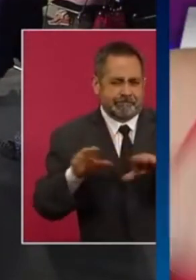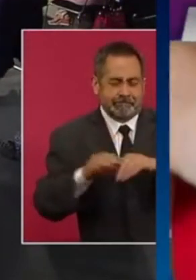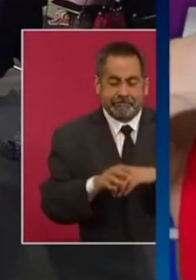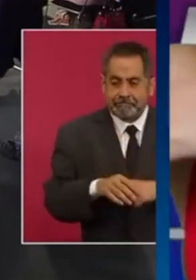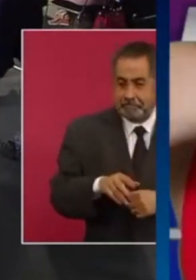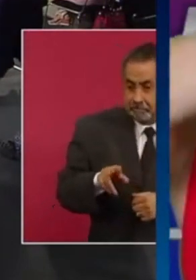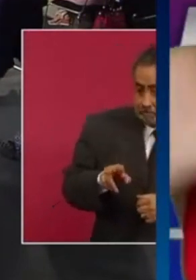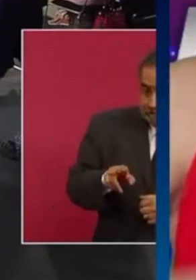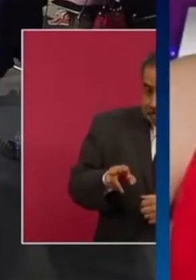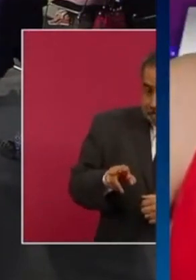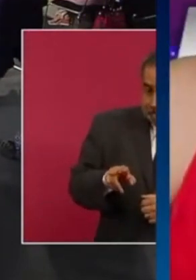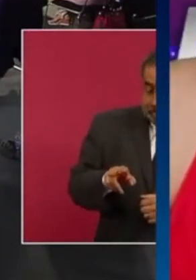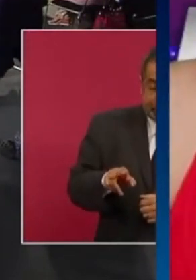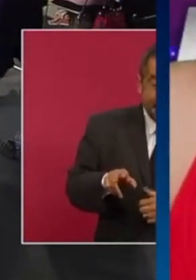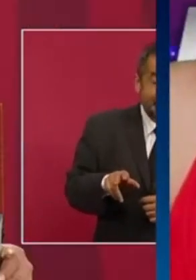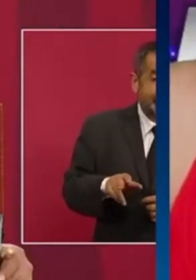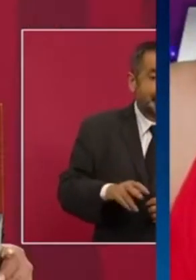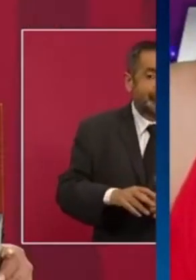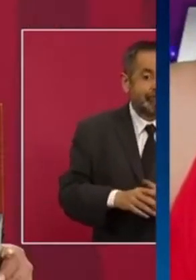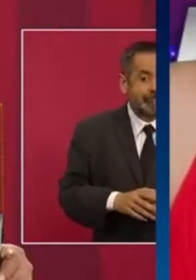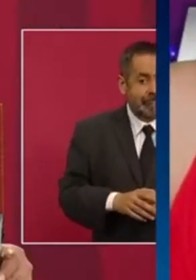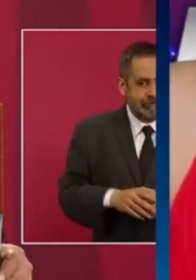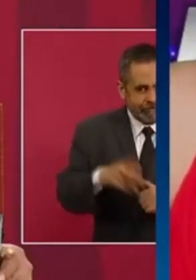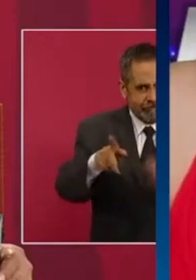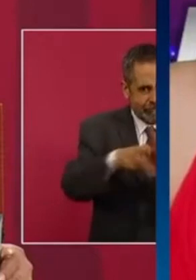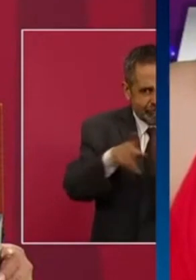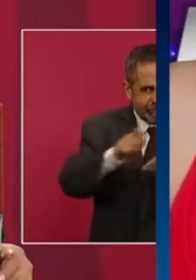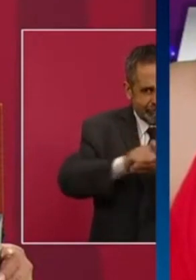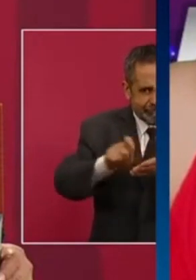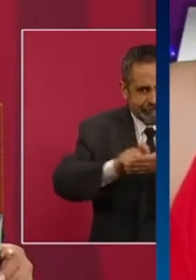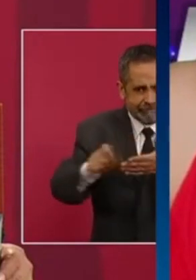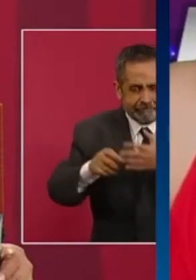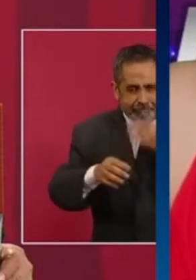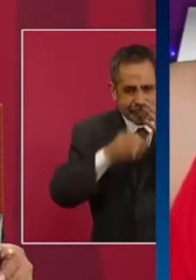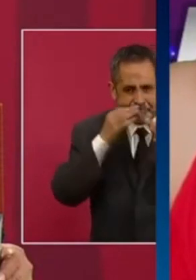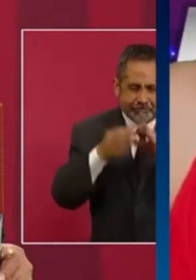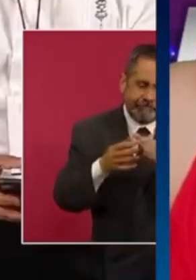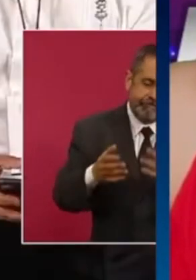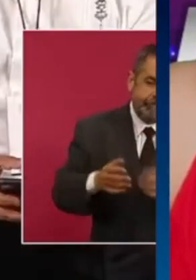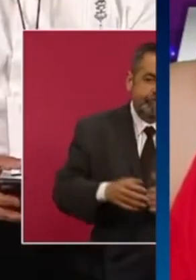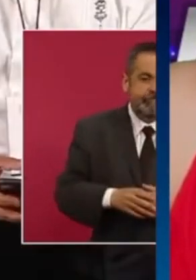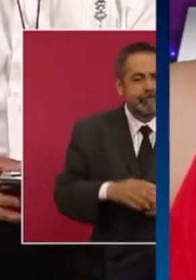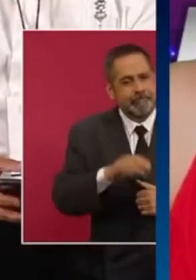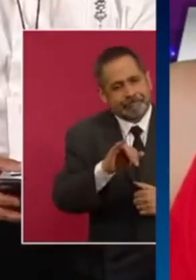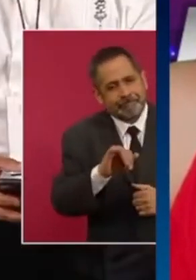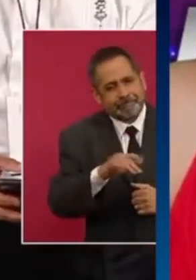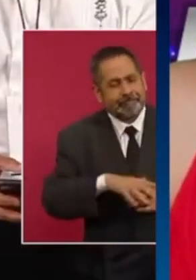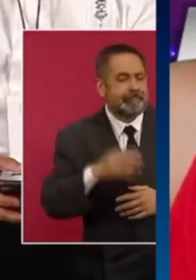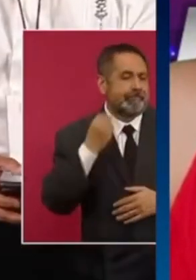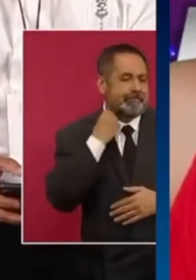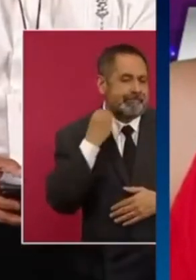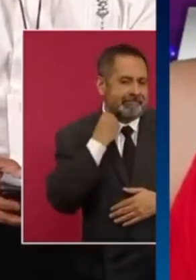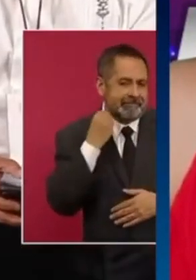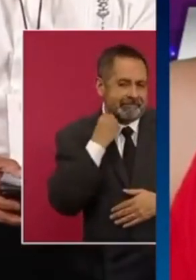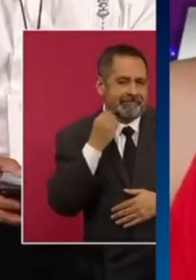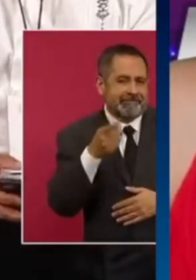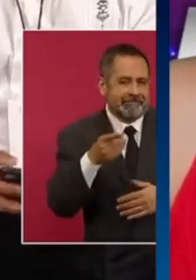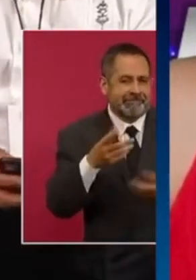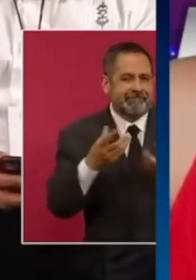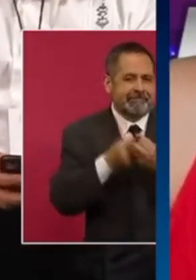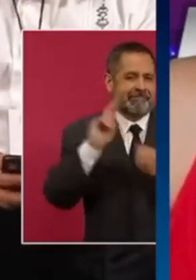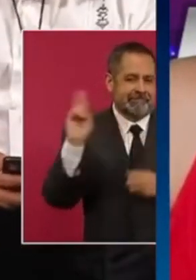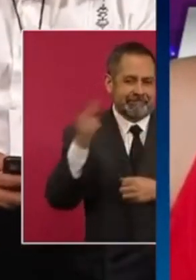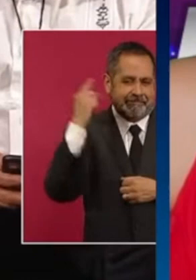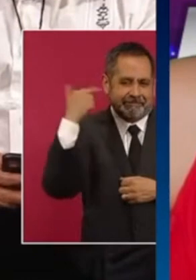y este, ¿eres periodista? Sí, abogado de la Universidad de